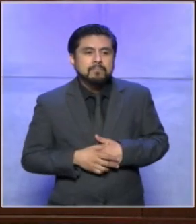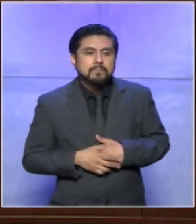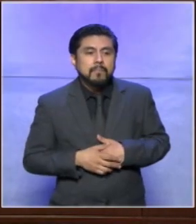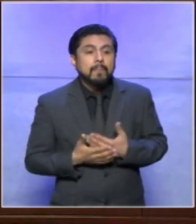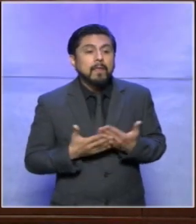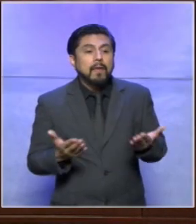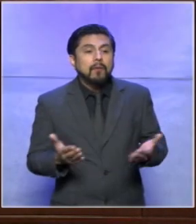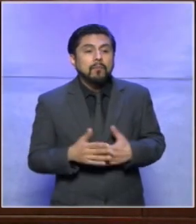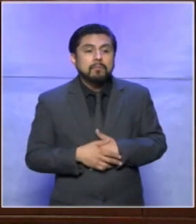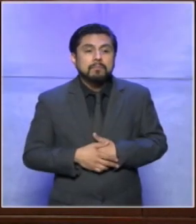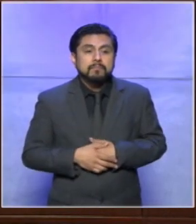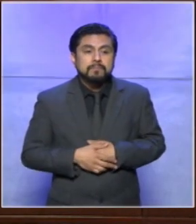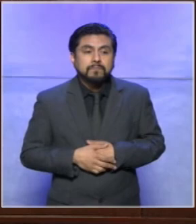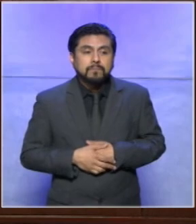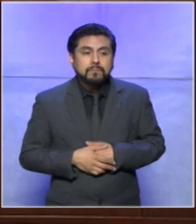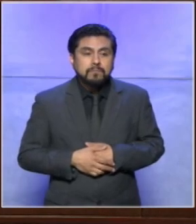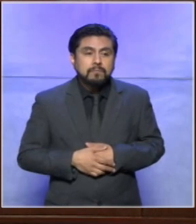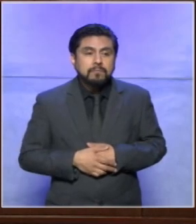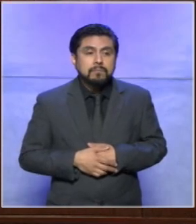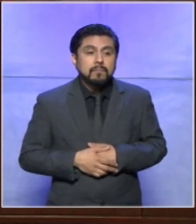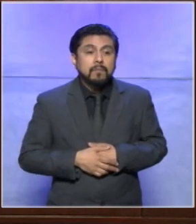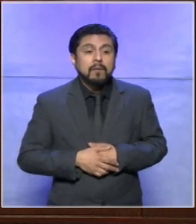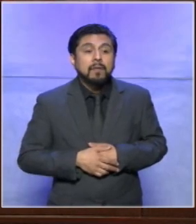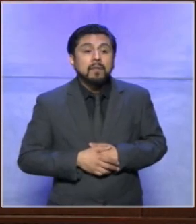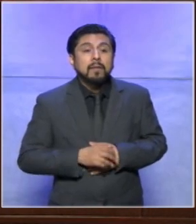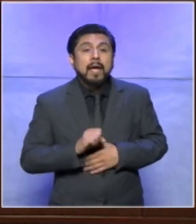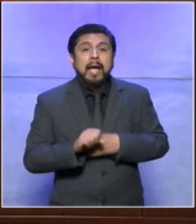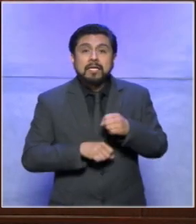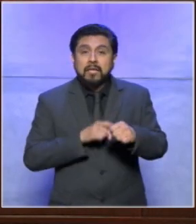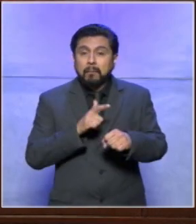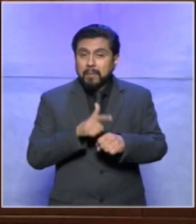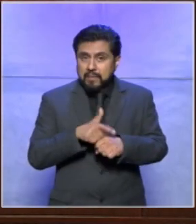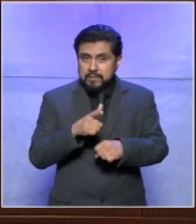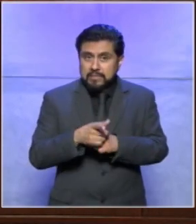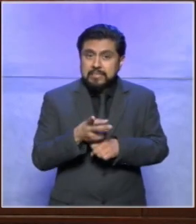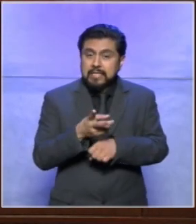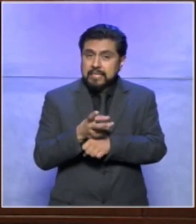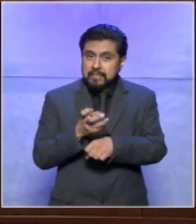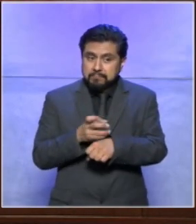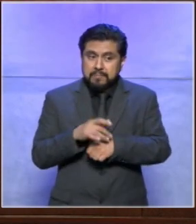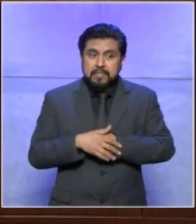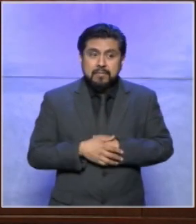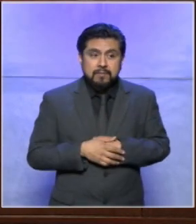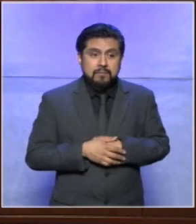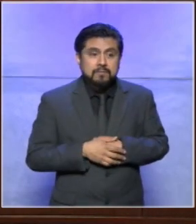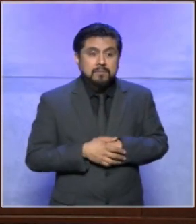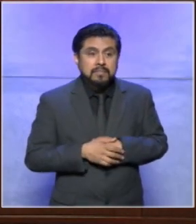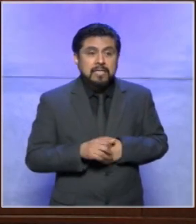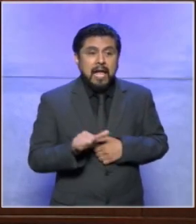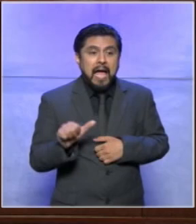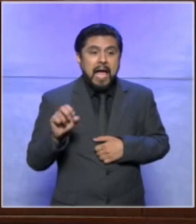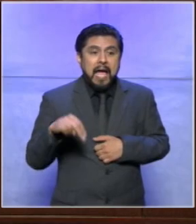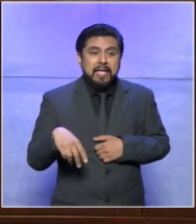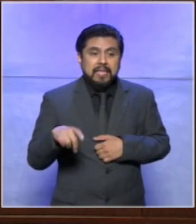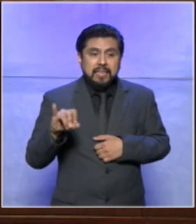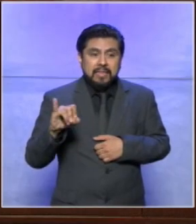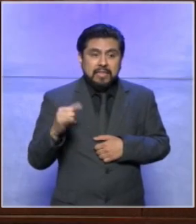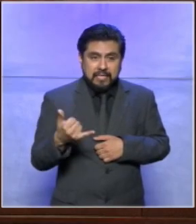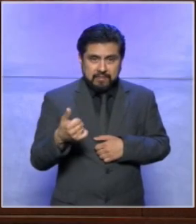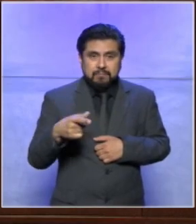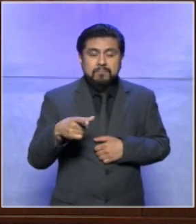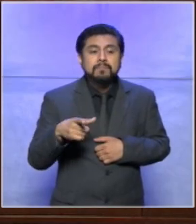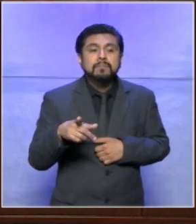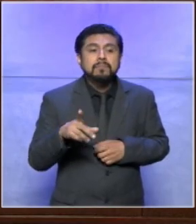avanzando con nuestros invitados especiales nuestras invitadas especiales y estoy con andy a ver